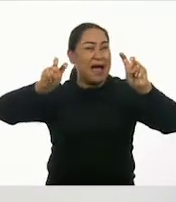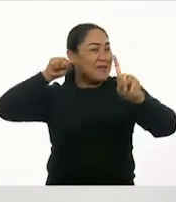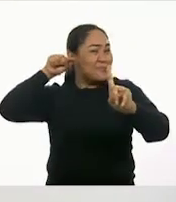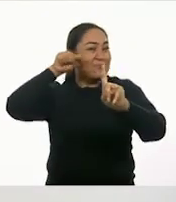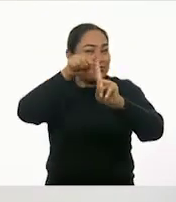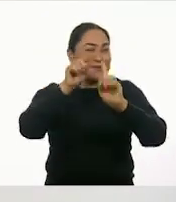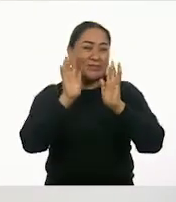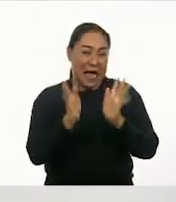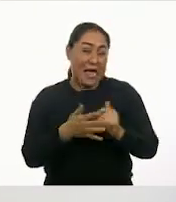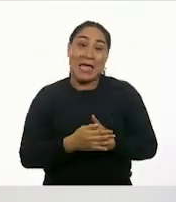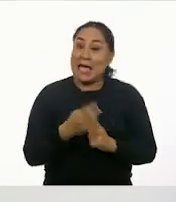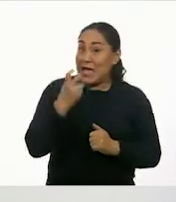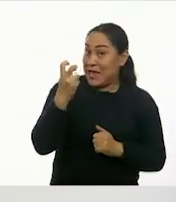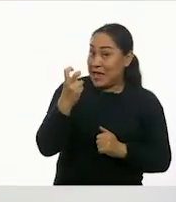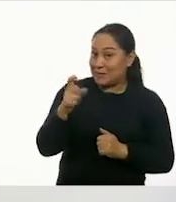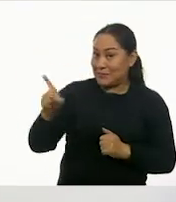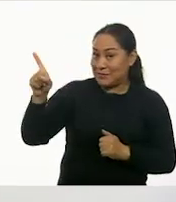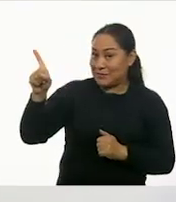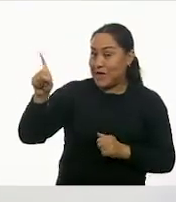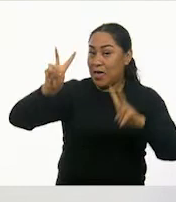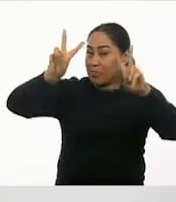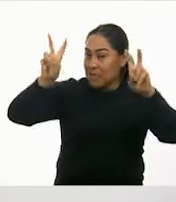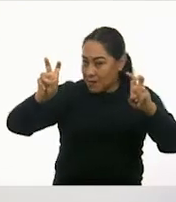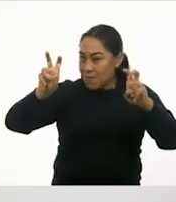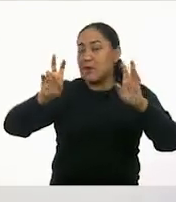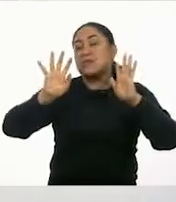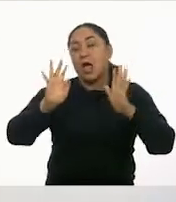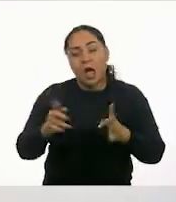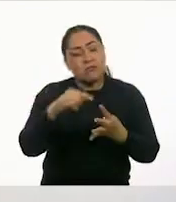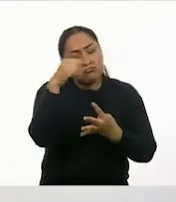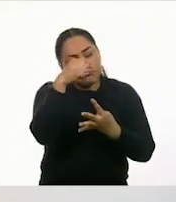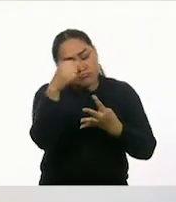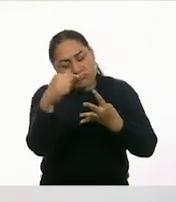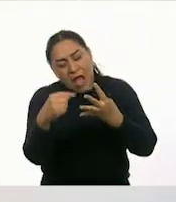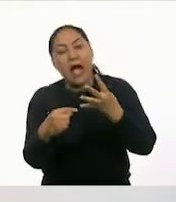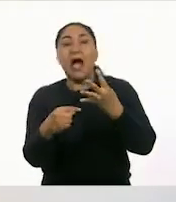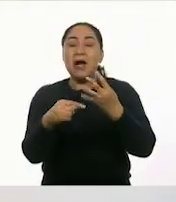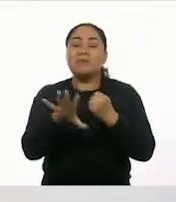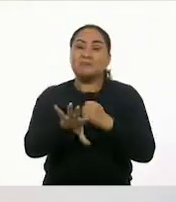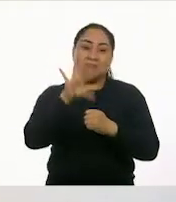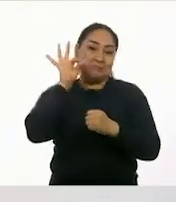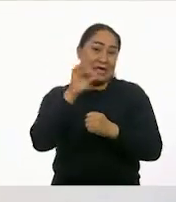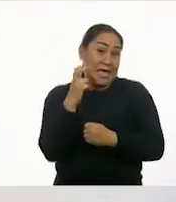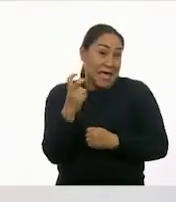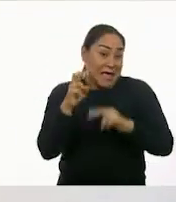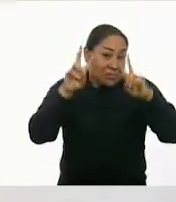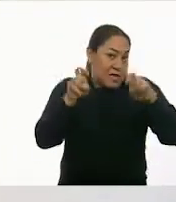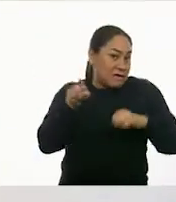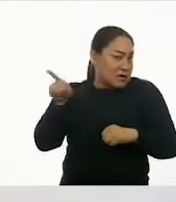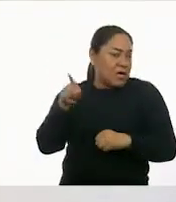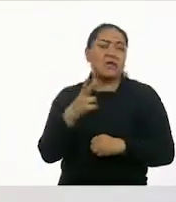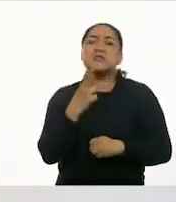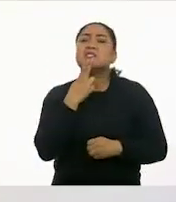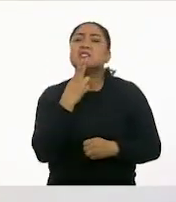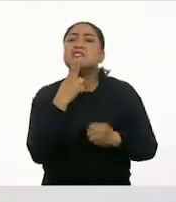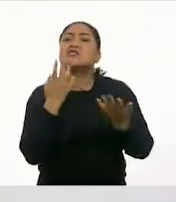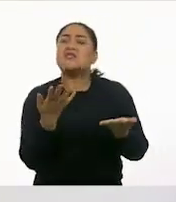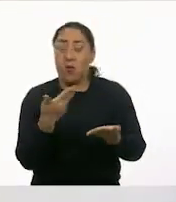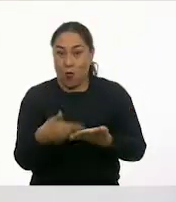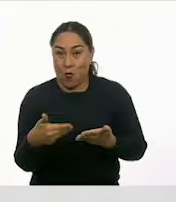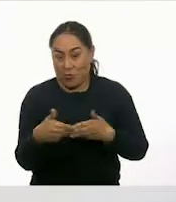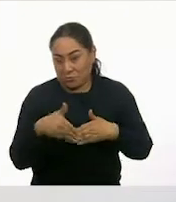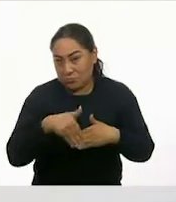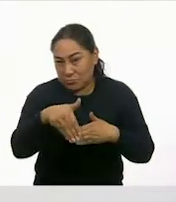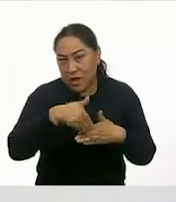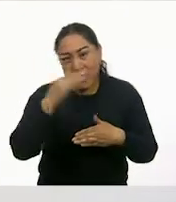Ese va a ser nuestro tema. De tantas opciones que tenemos, vamos a escoger uno muy bueno que nos sirve para estas fechas